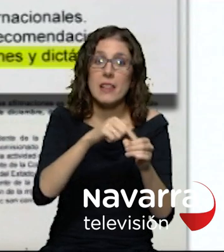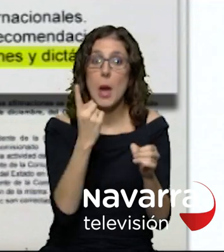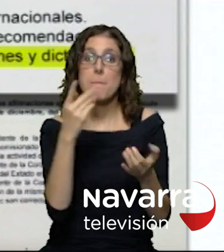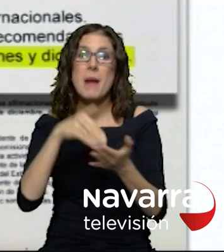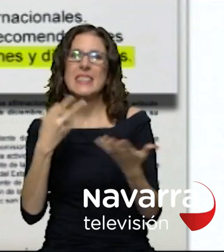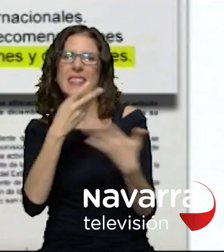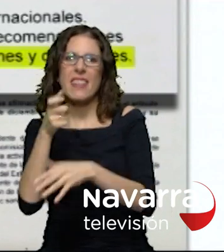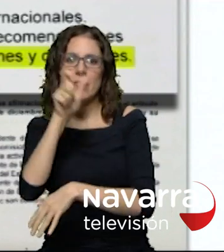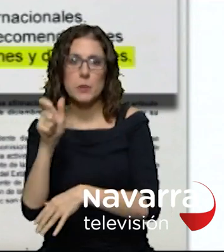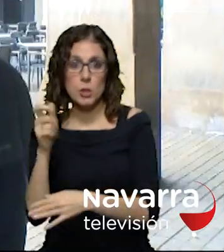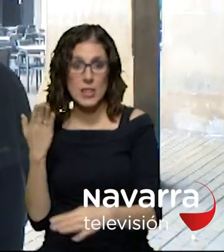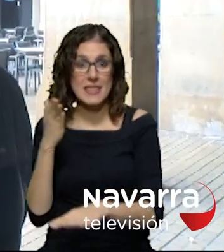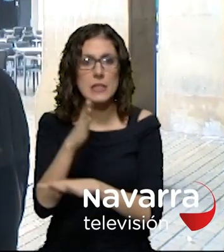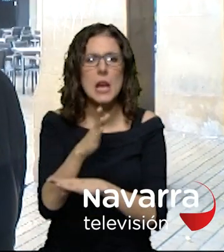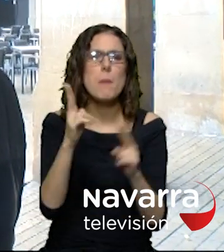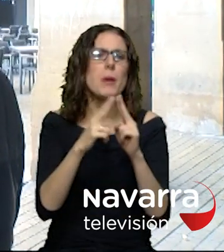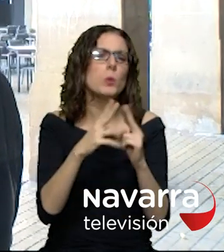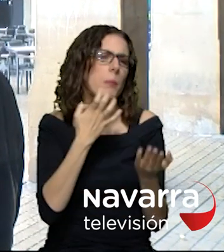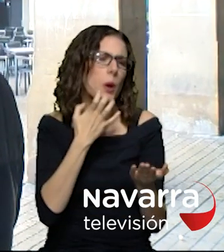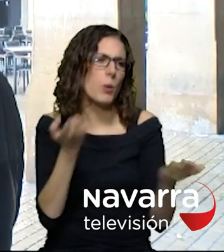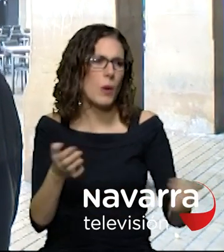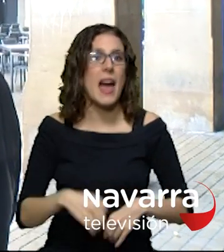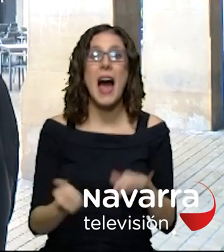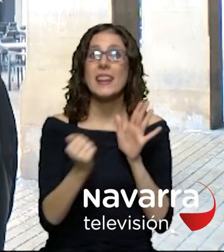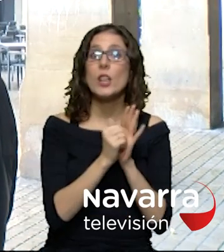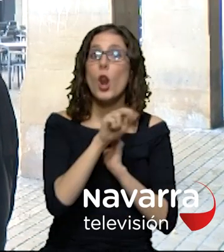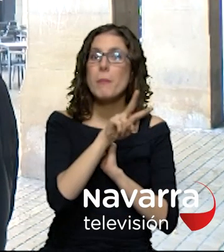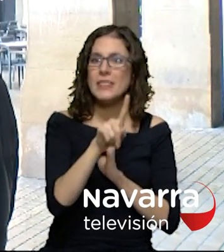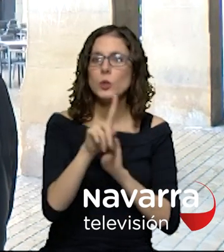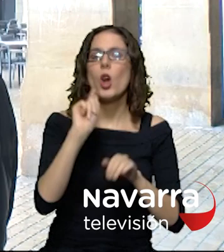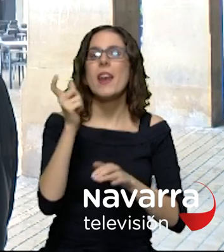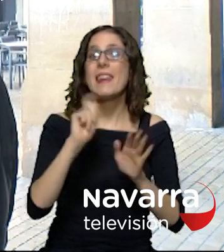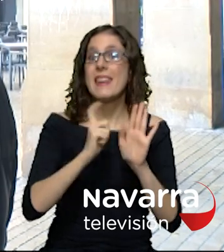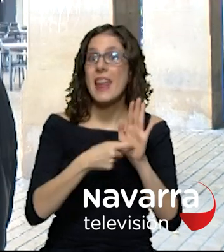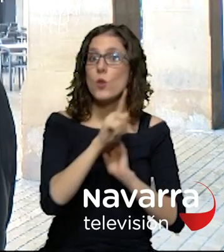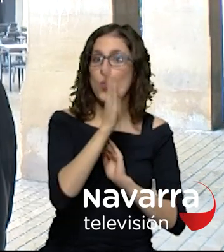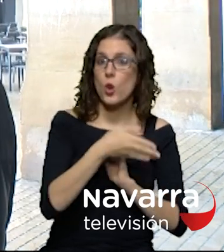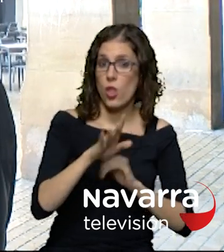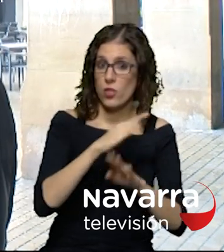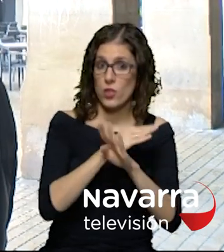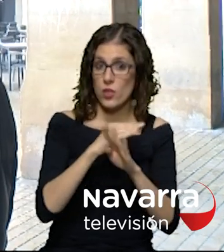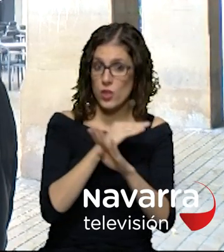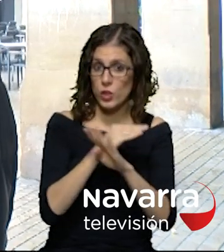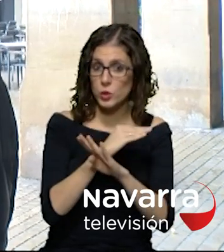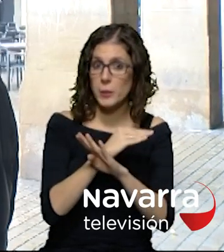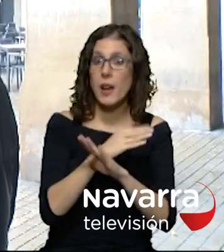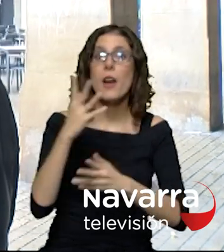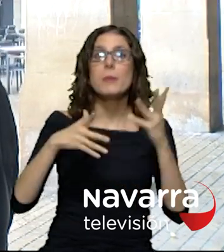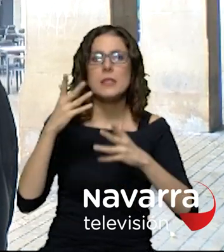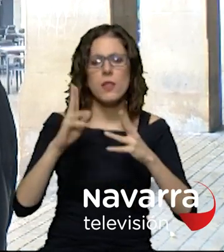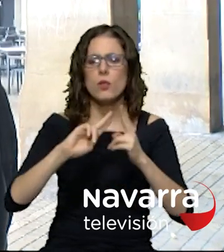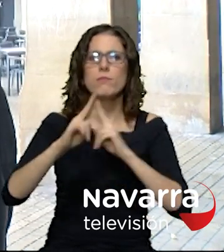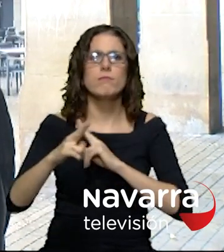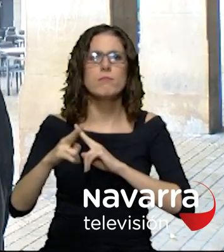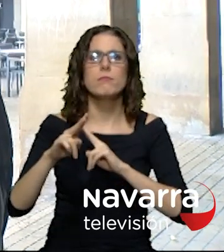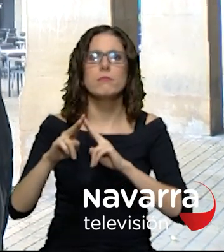responder a preguntas como estas según el artículo 21 de la ley de 1 de octubre la administración está obligada a dictar resolución expresa y a notificarlas en